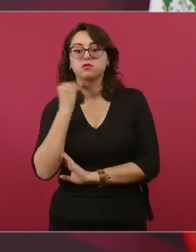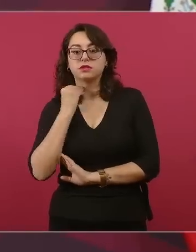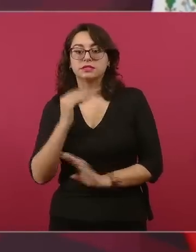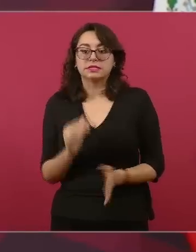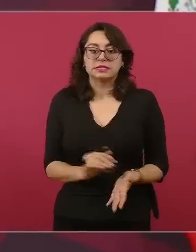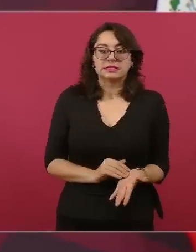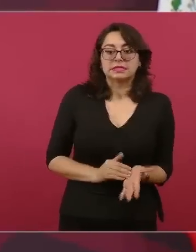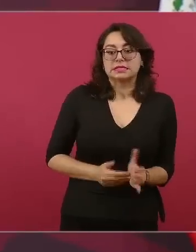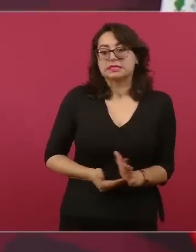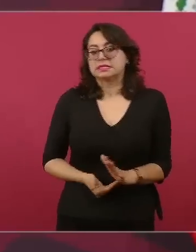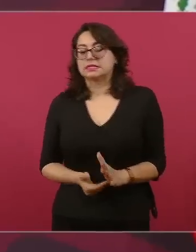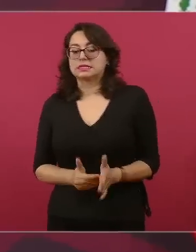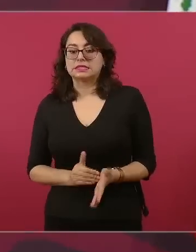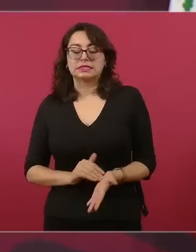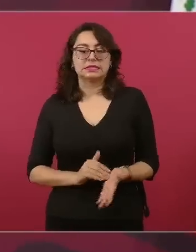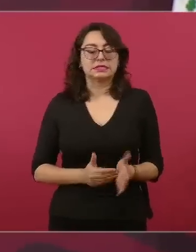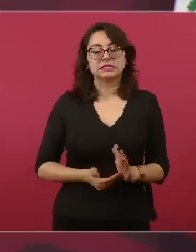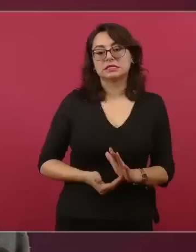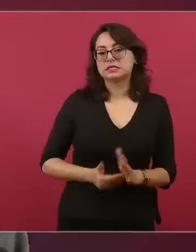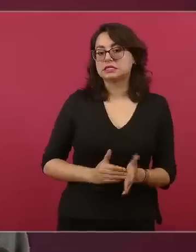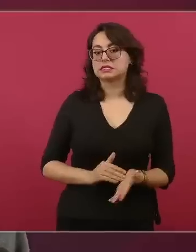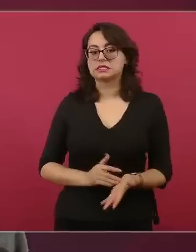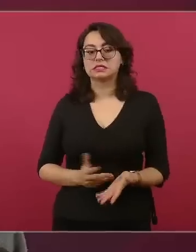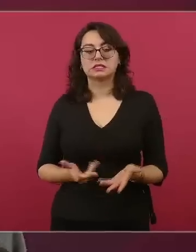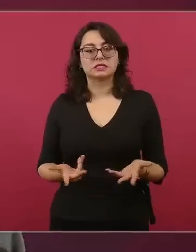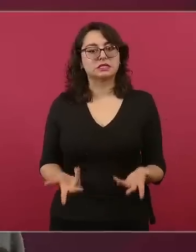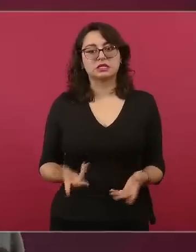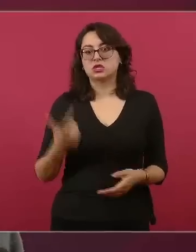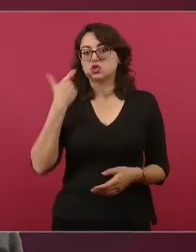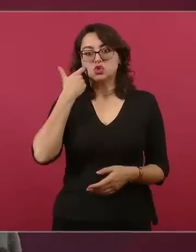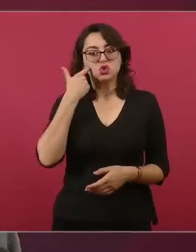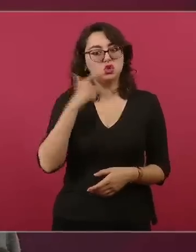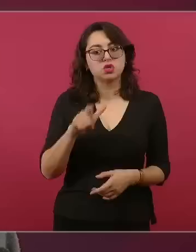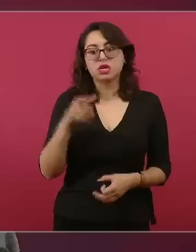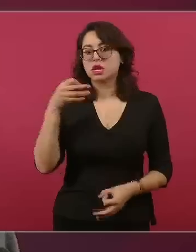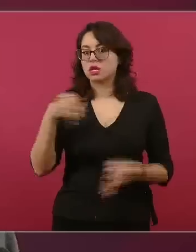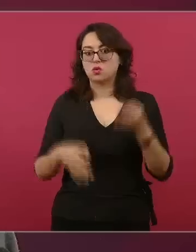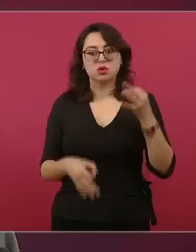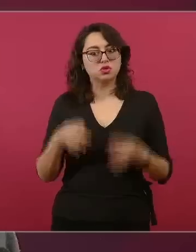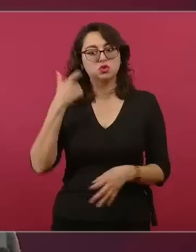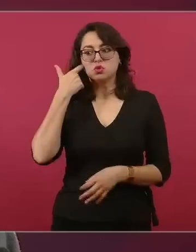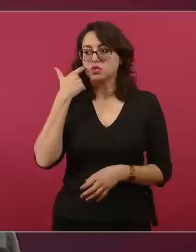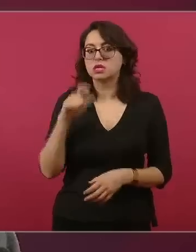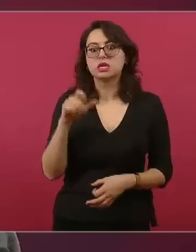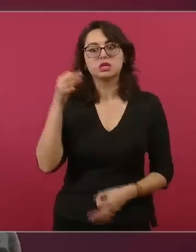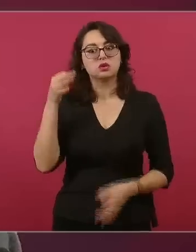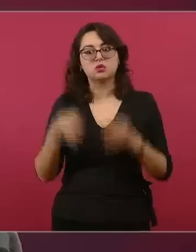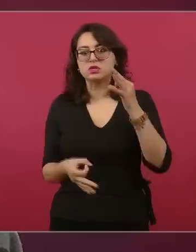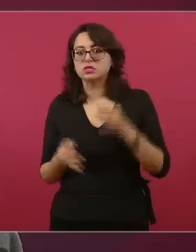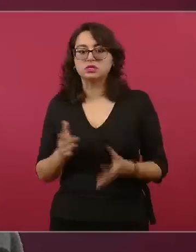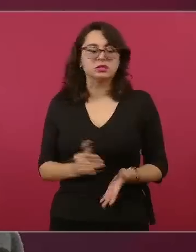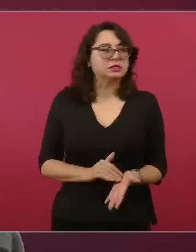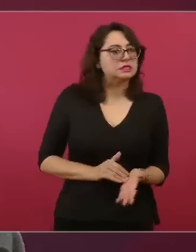denuncia y no han podido. Por ya hace dos días se